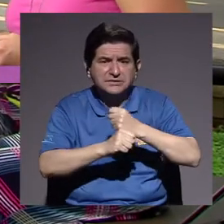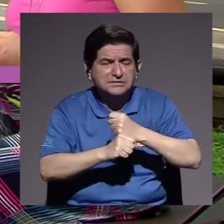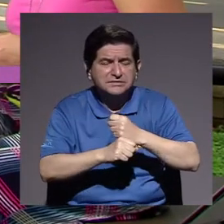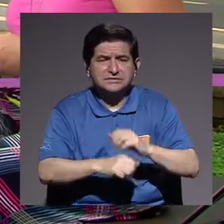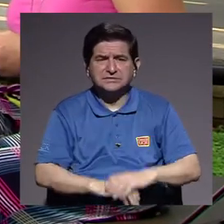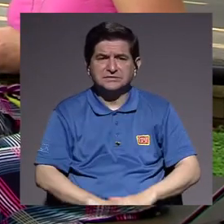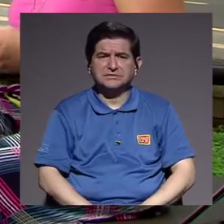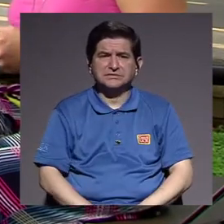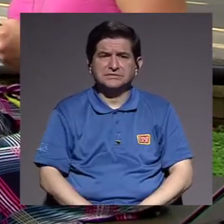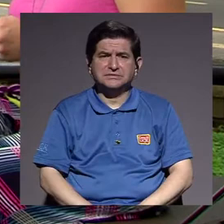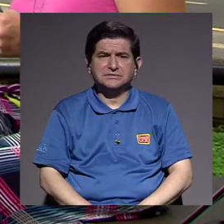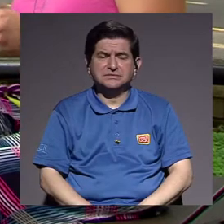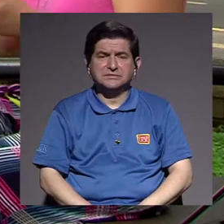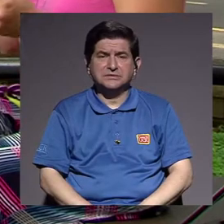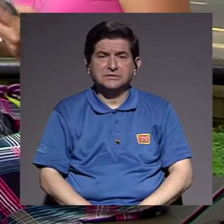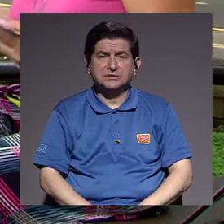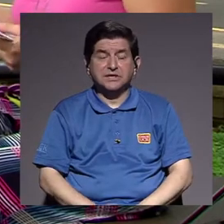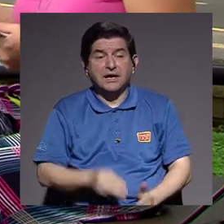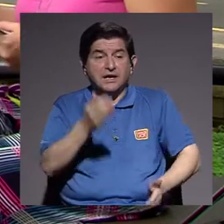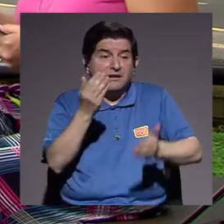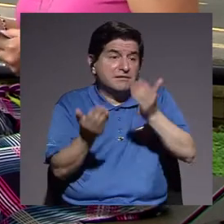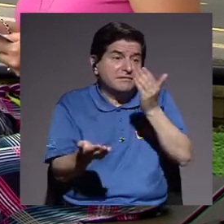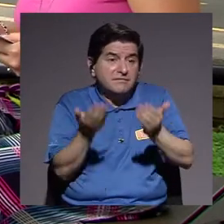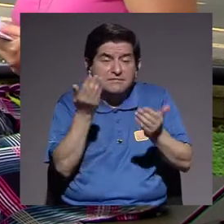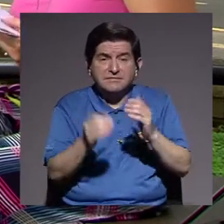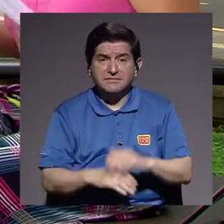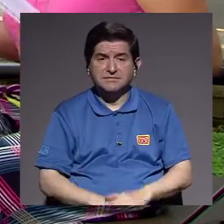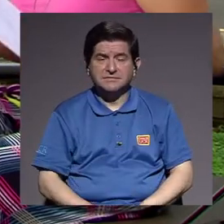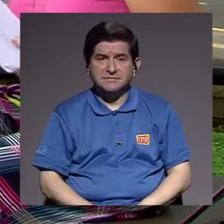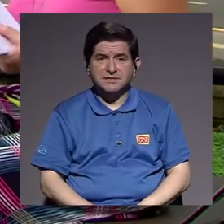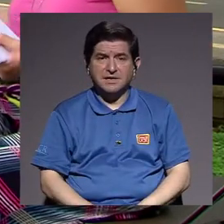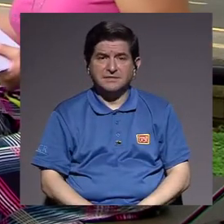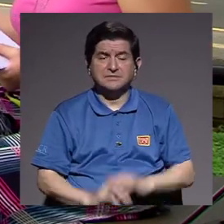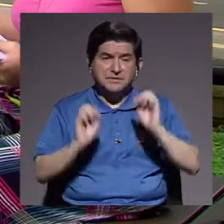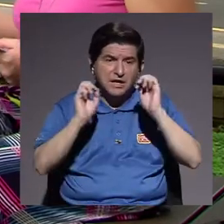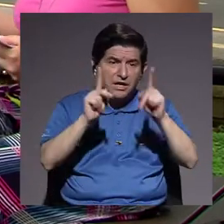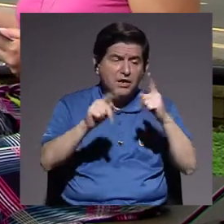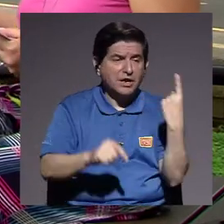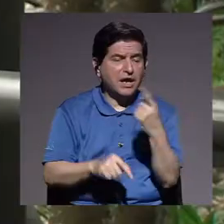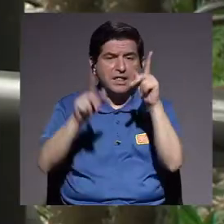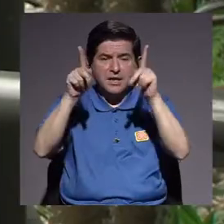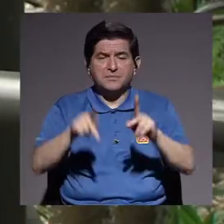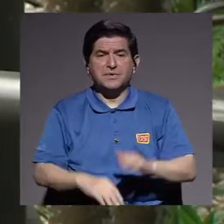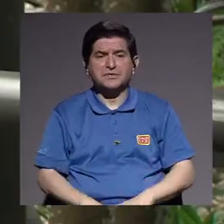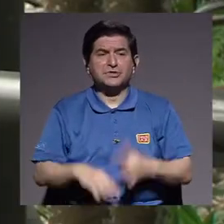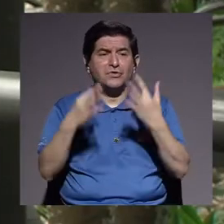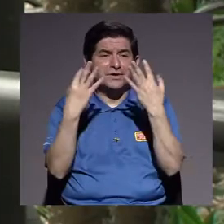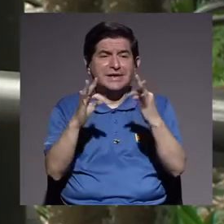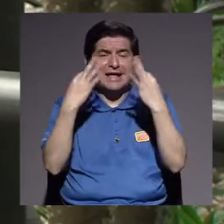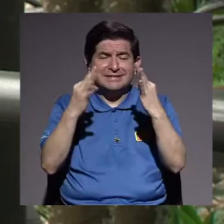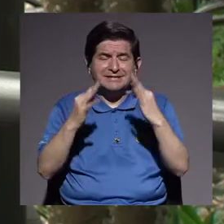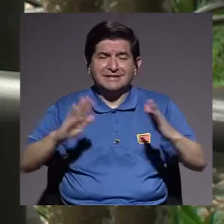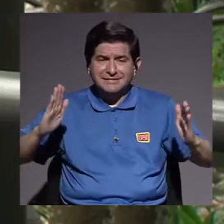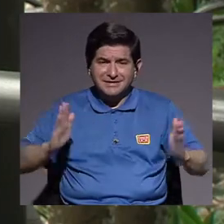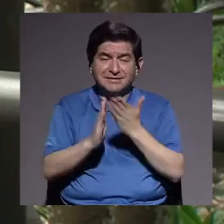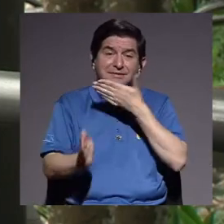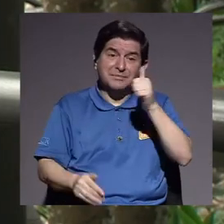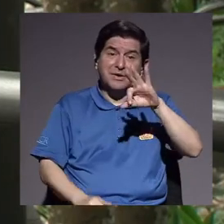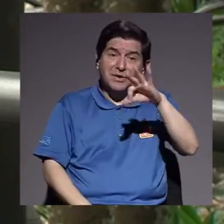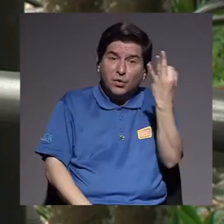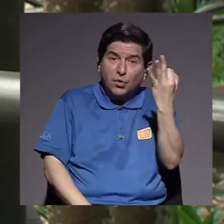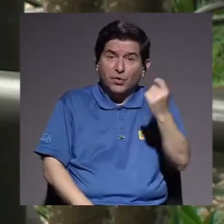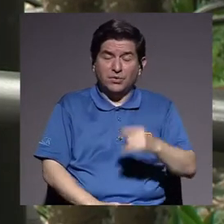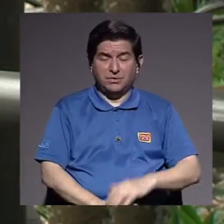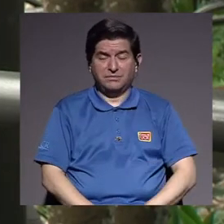que tal vez dentro de lo posible, ¿verdad? Cada quien en su tratar de enfrentarlo de la mejor